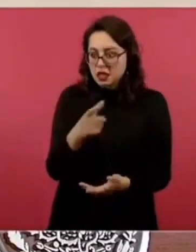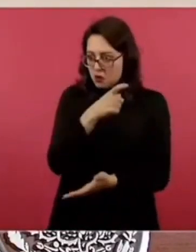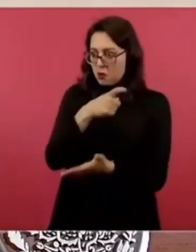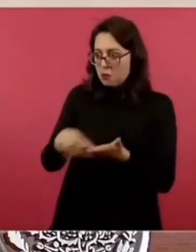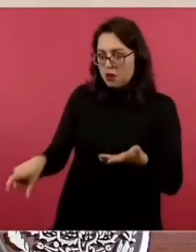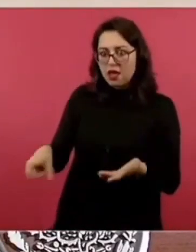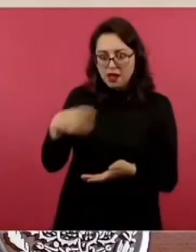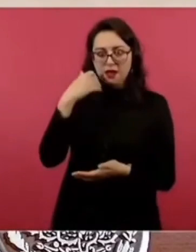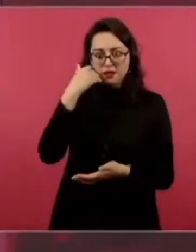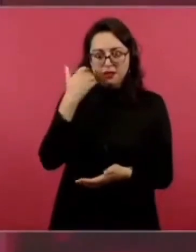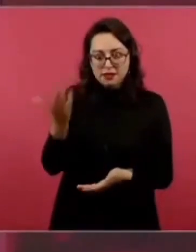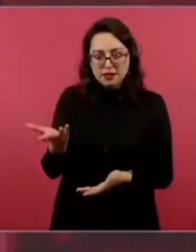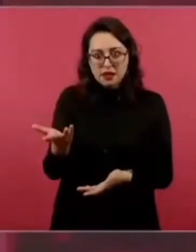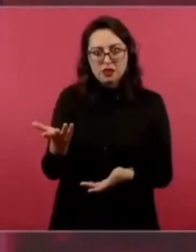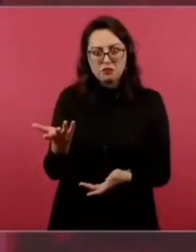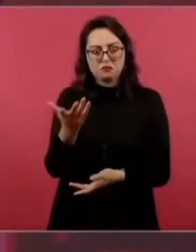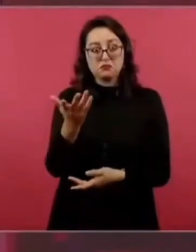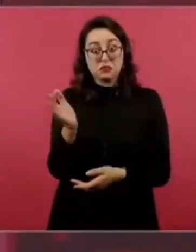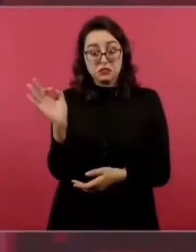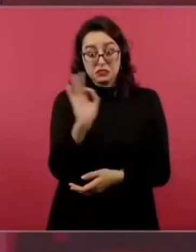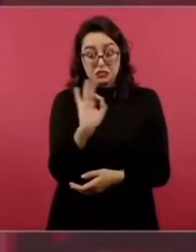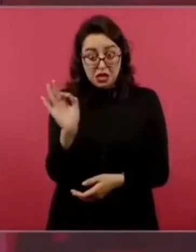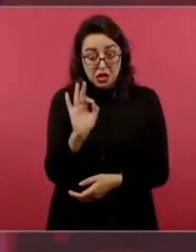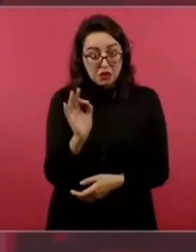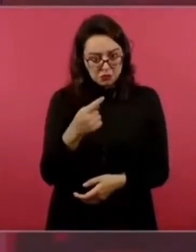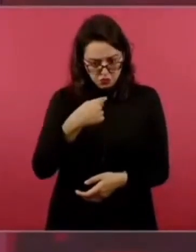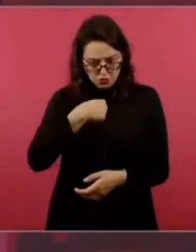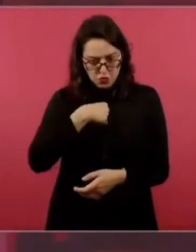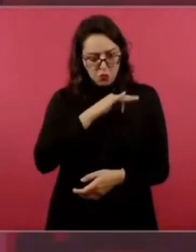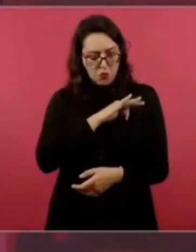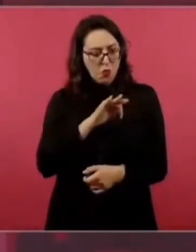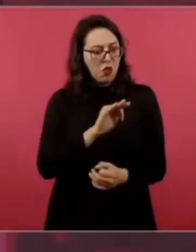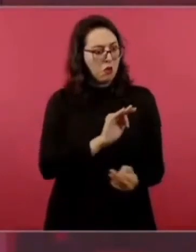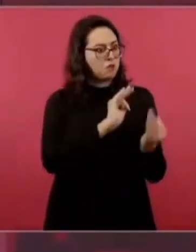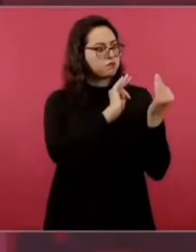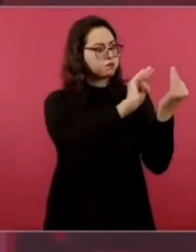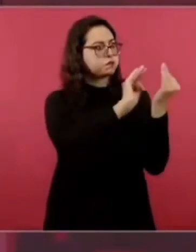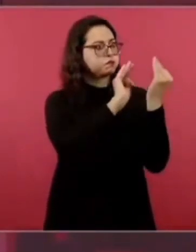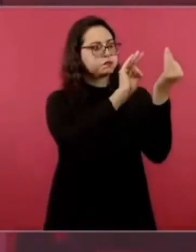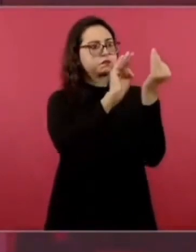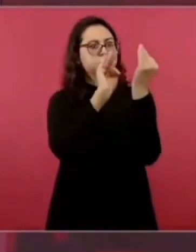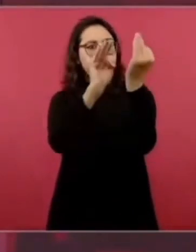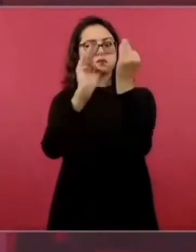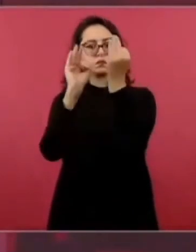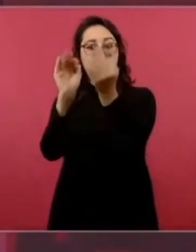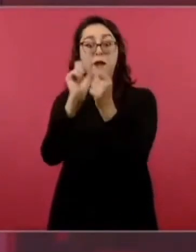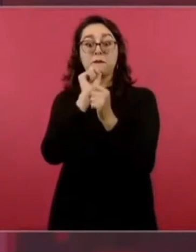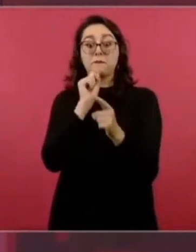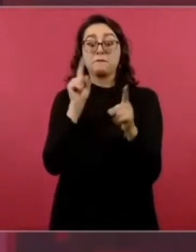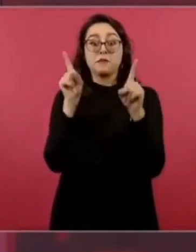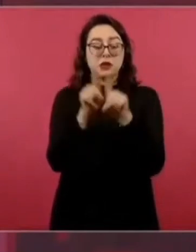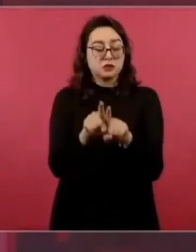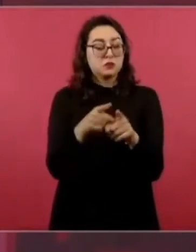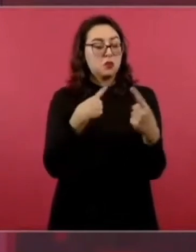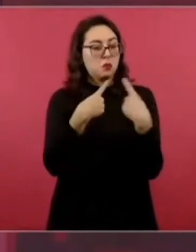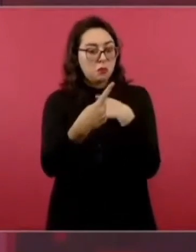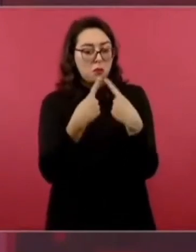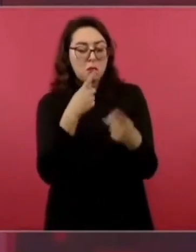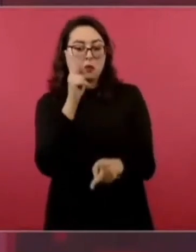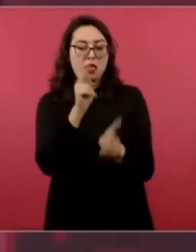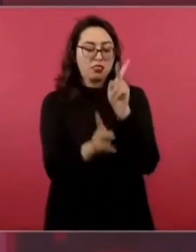los presidentes de los consejos de administración los dueños de estas empresas